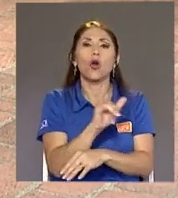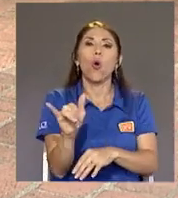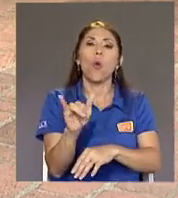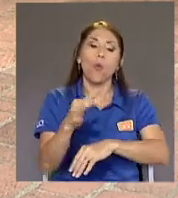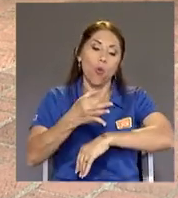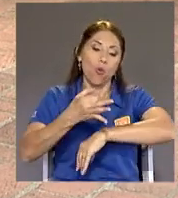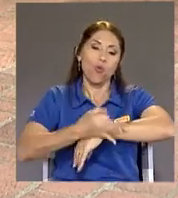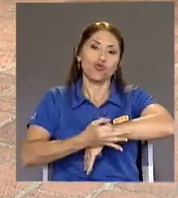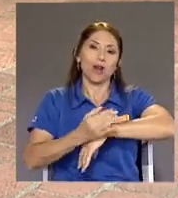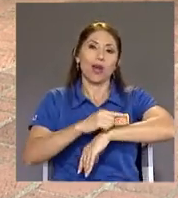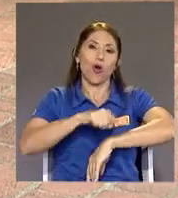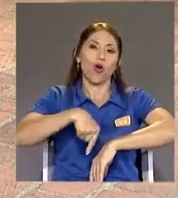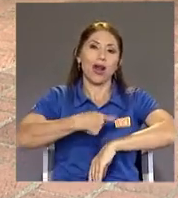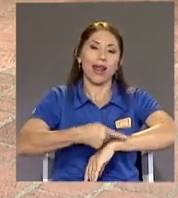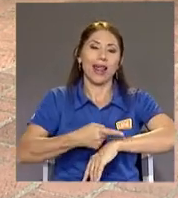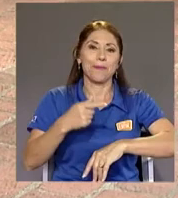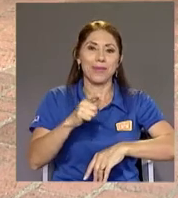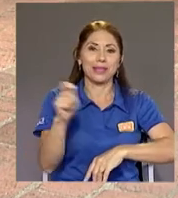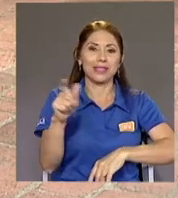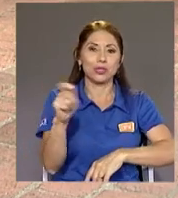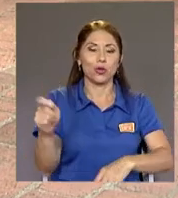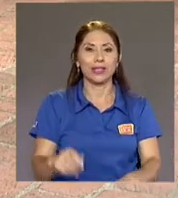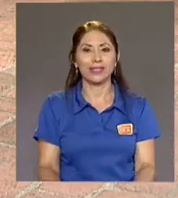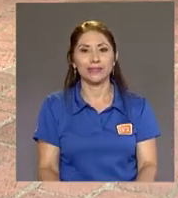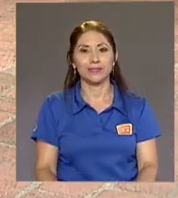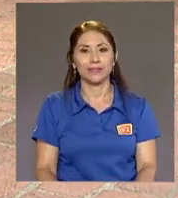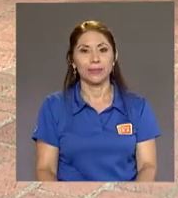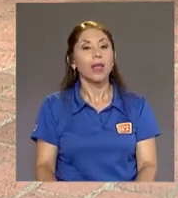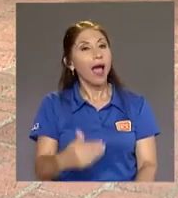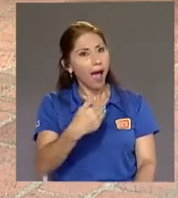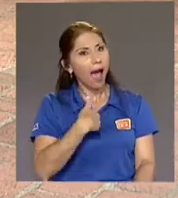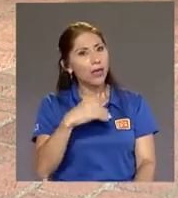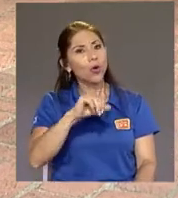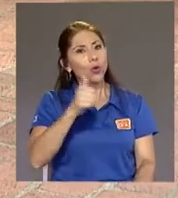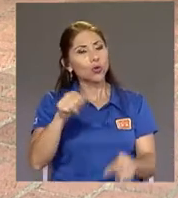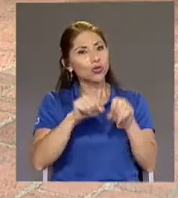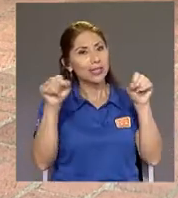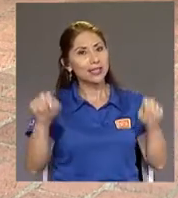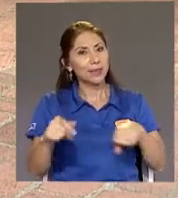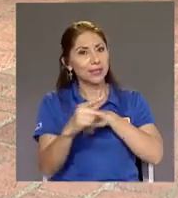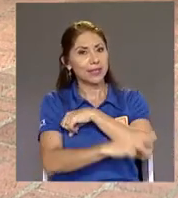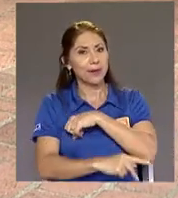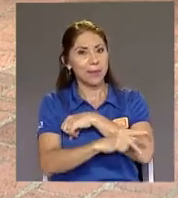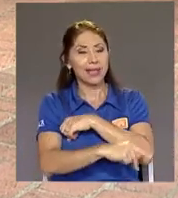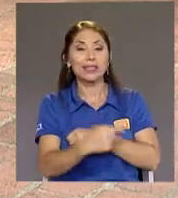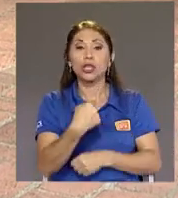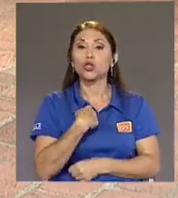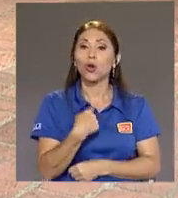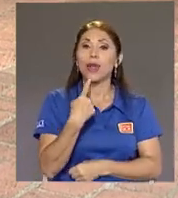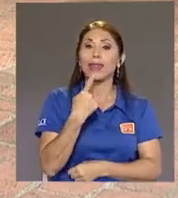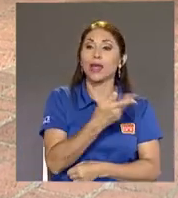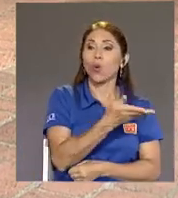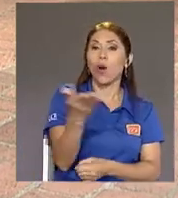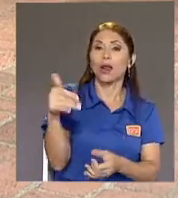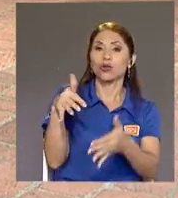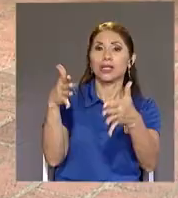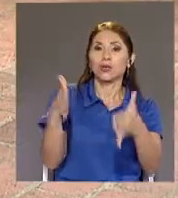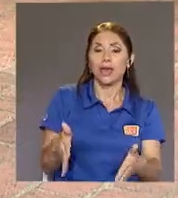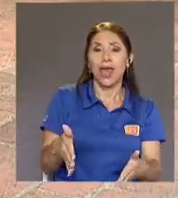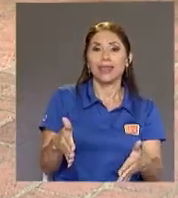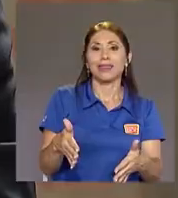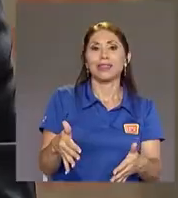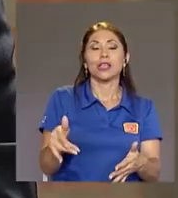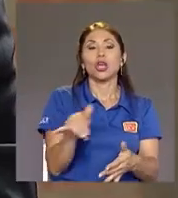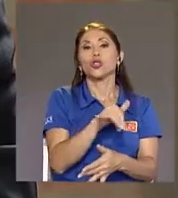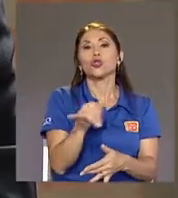Hay otros sistemas En el país Y son Les digo a mis estudiantes De subirse A las